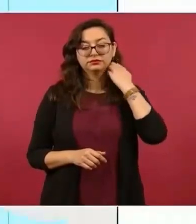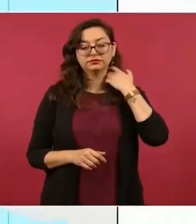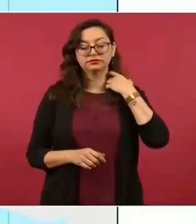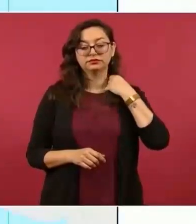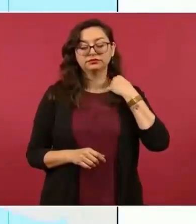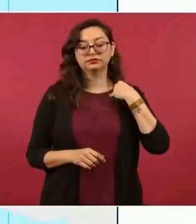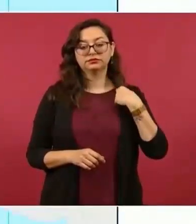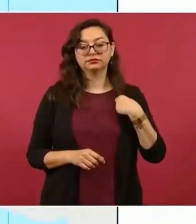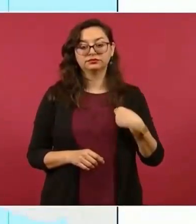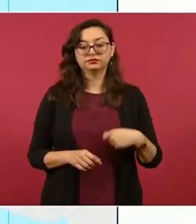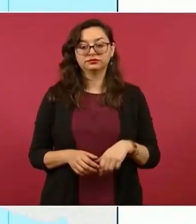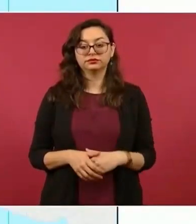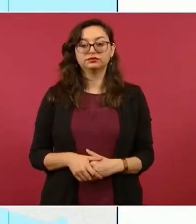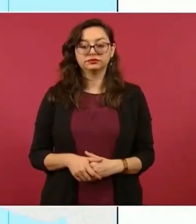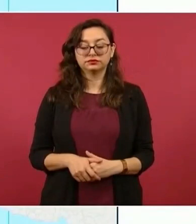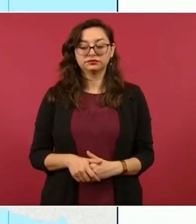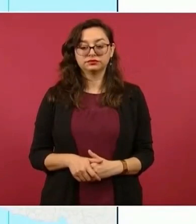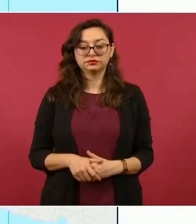Agua subterránea, sí.